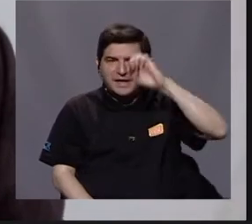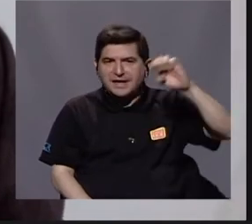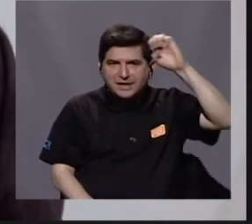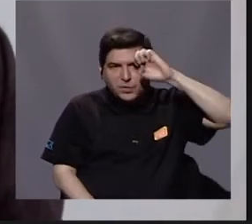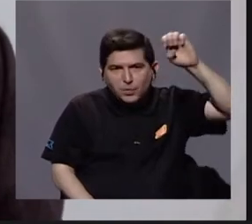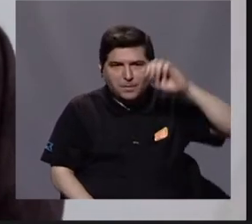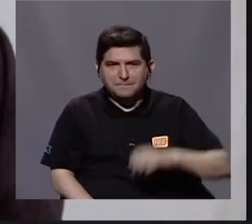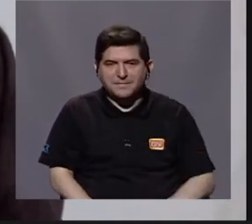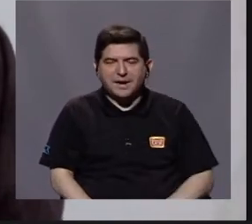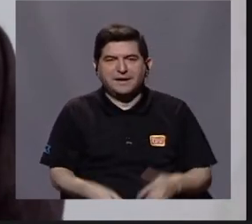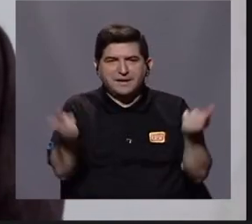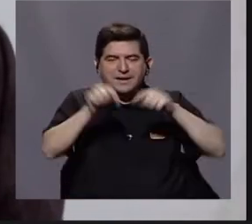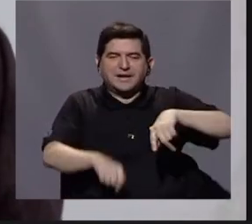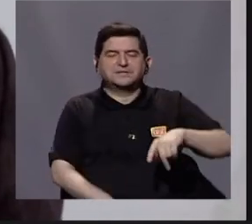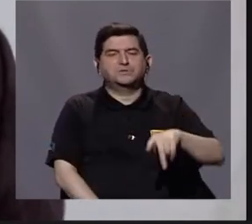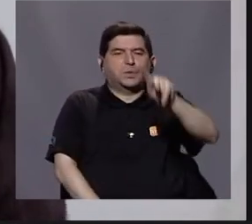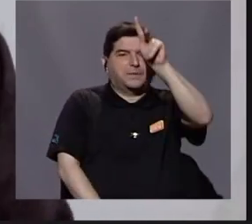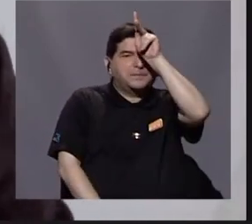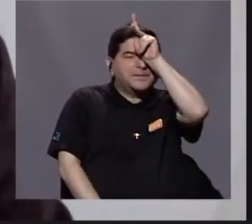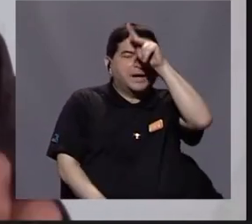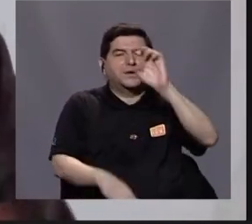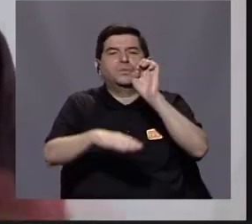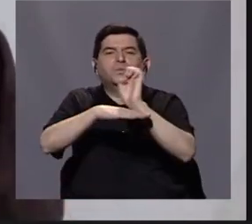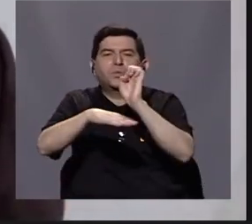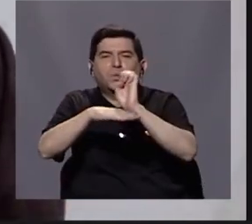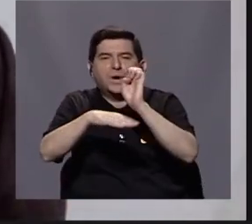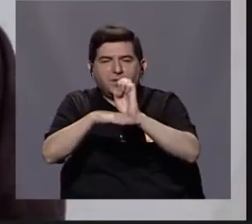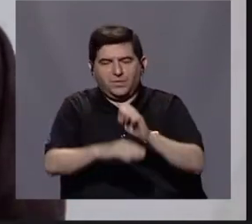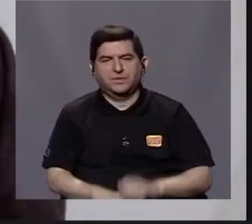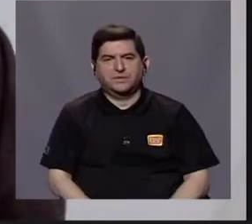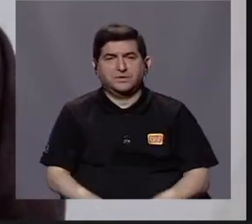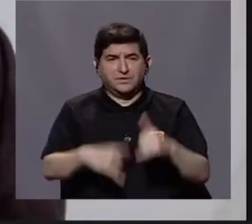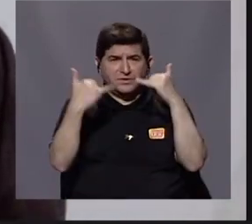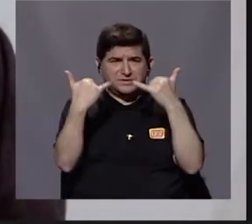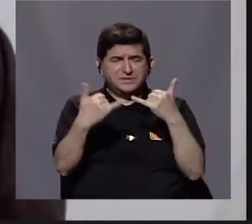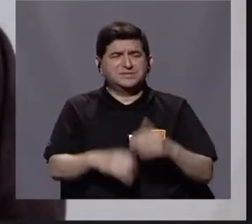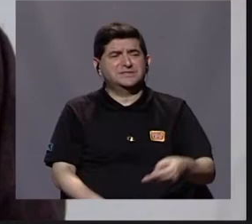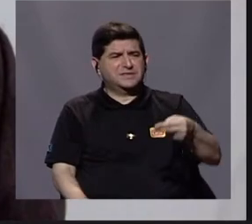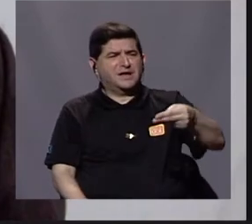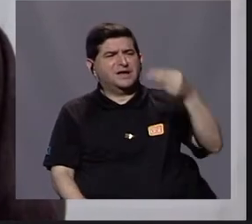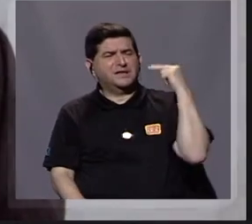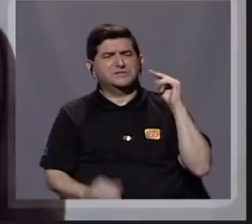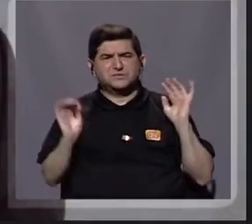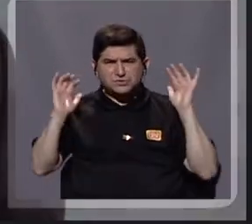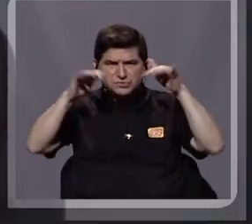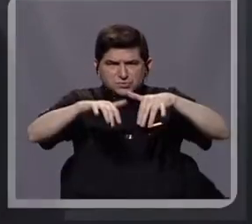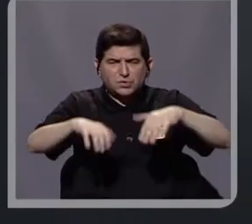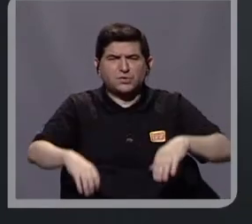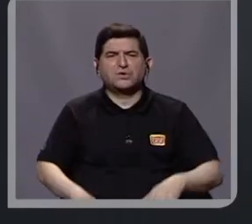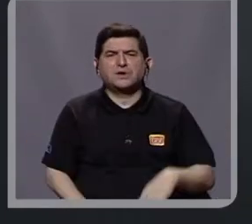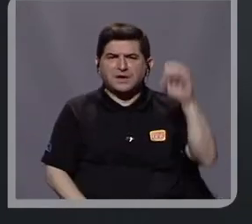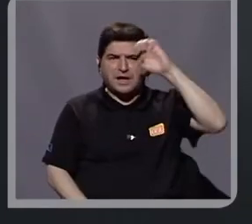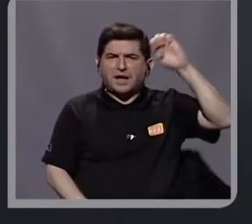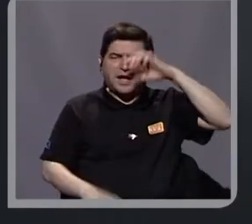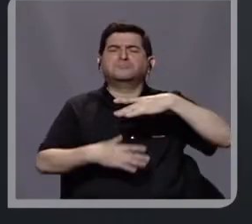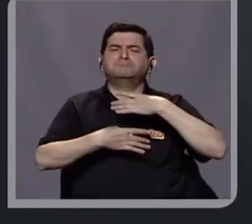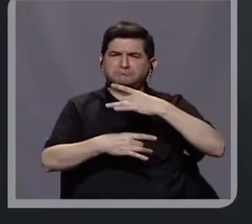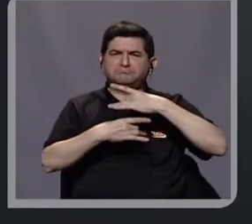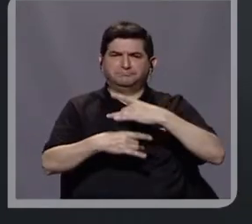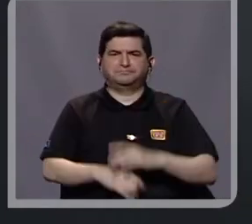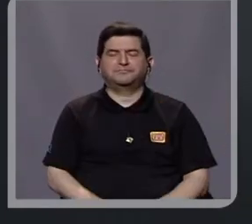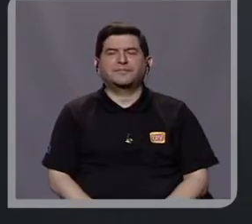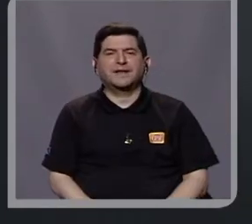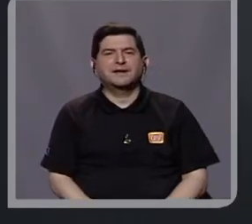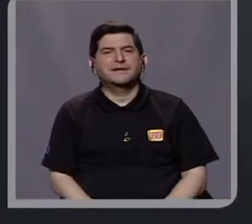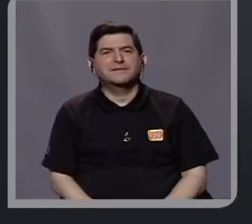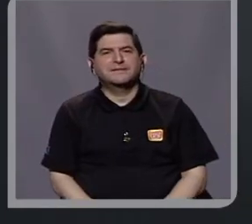de Perú, Ecuador, que tienen también antecedentes migratorios muy interesantes en Europa. Don Alex, hagamos una